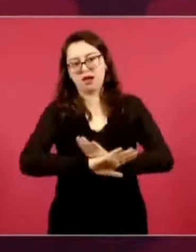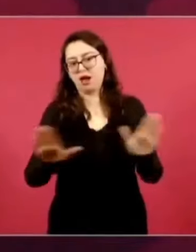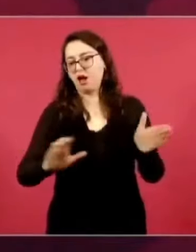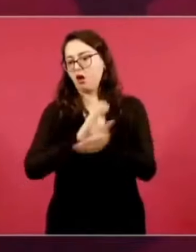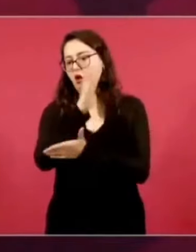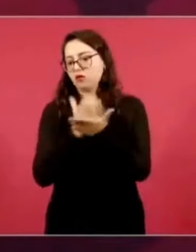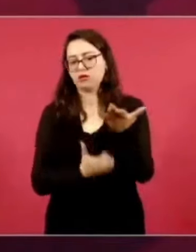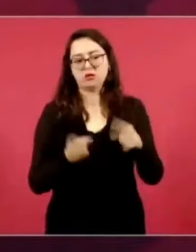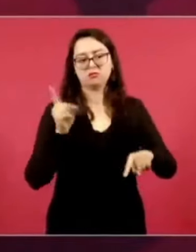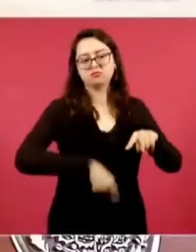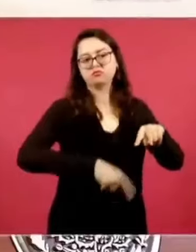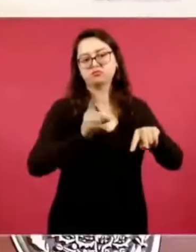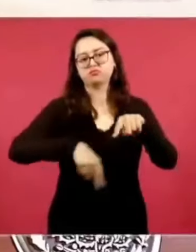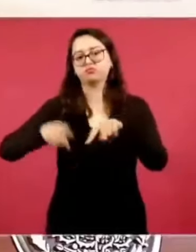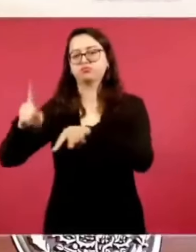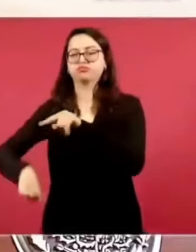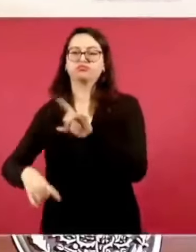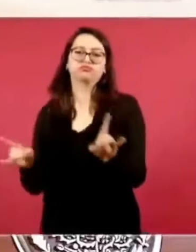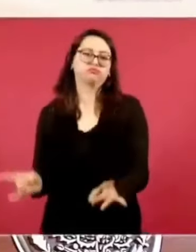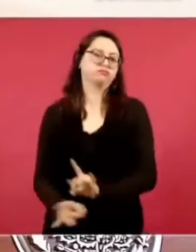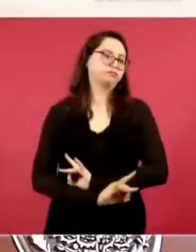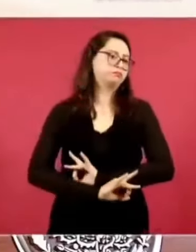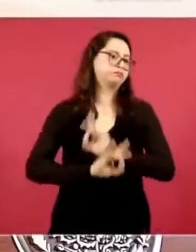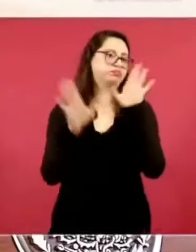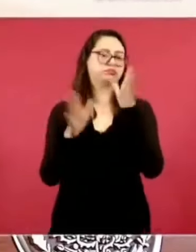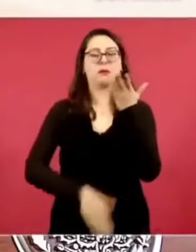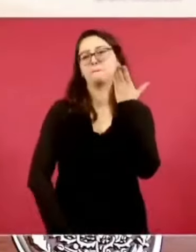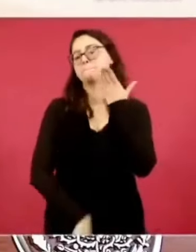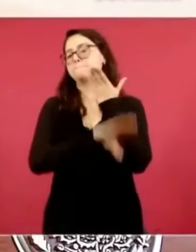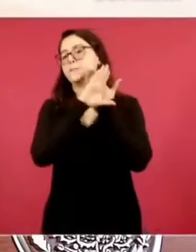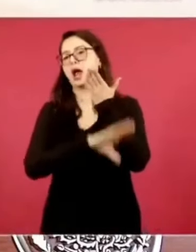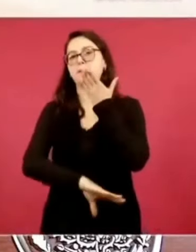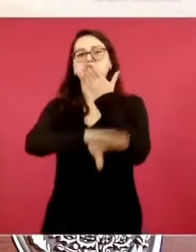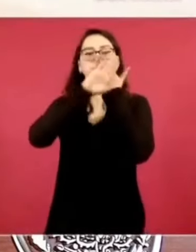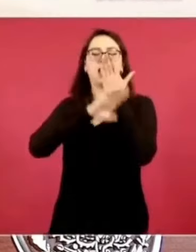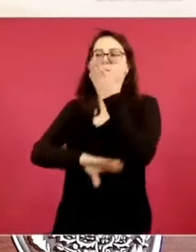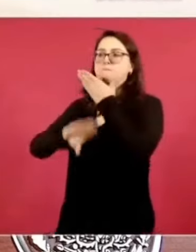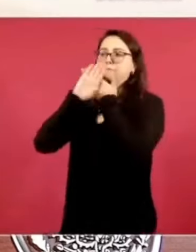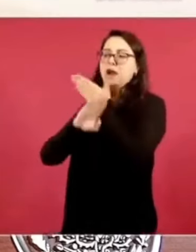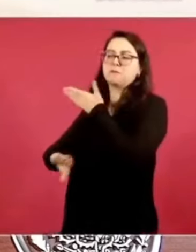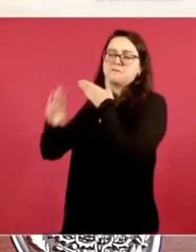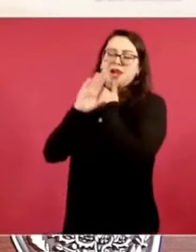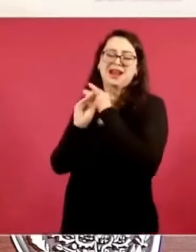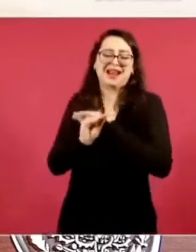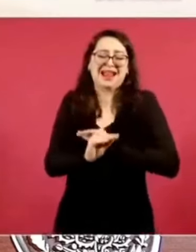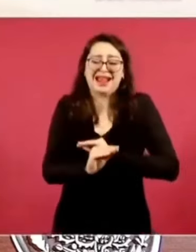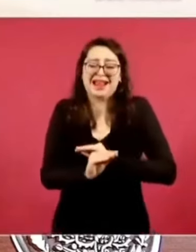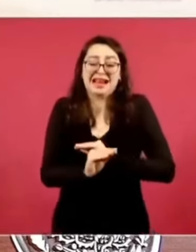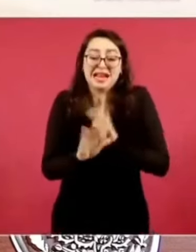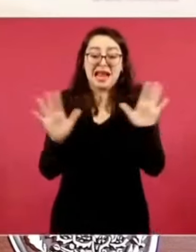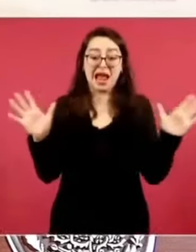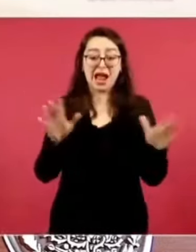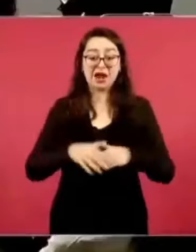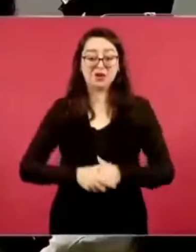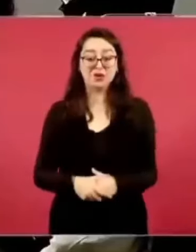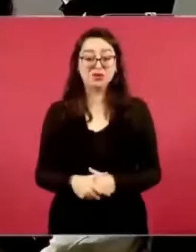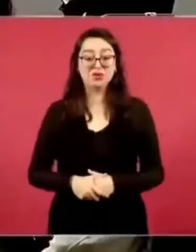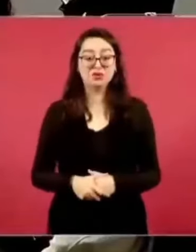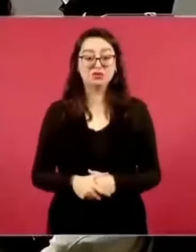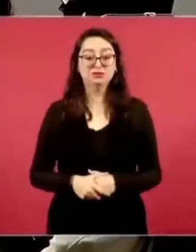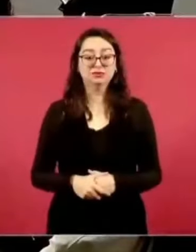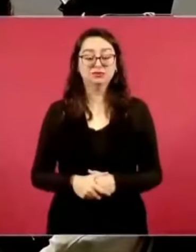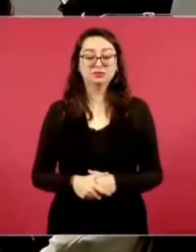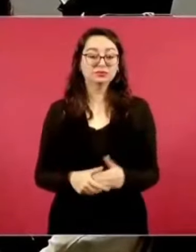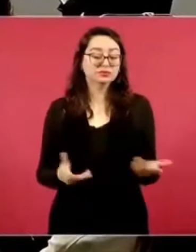Ahora, muy claro, siempre, hasta de ayer me